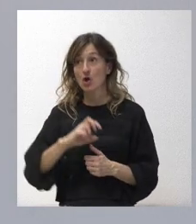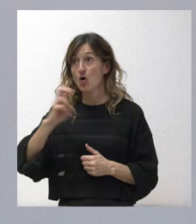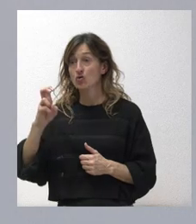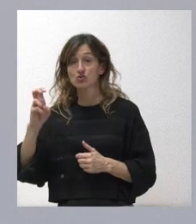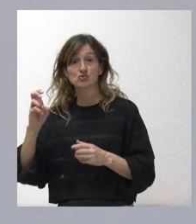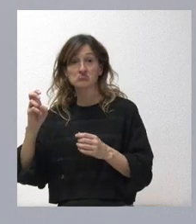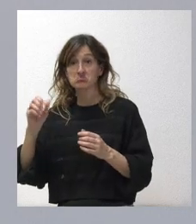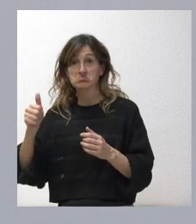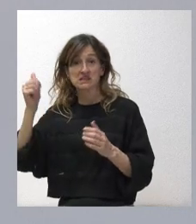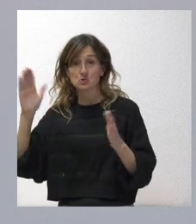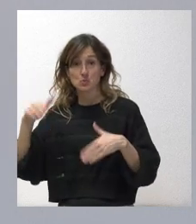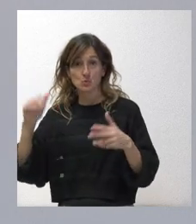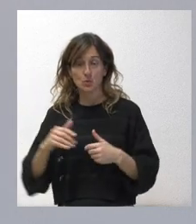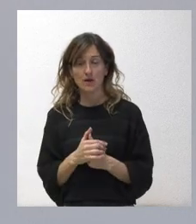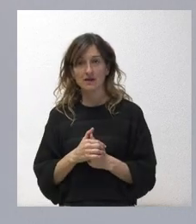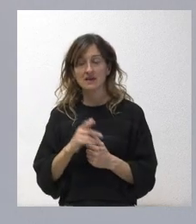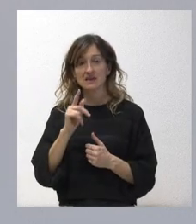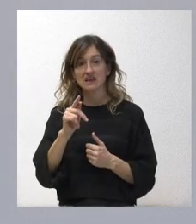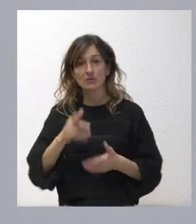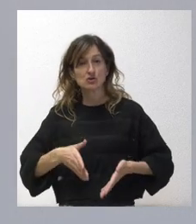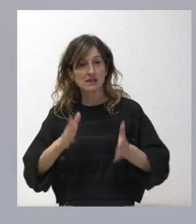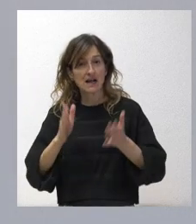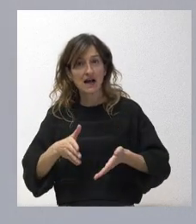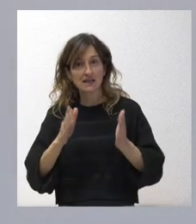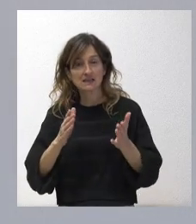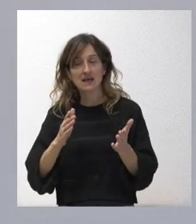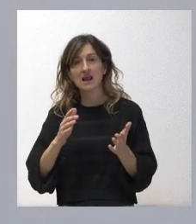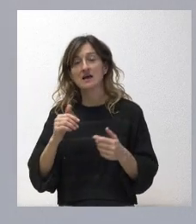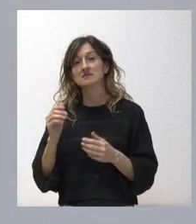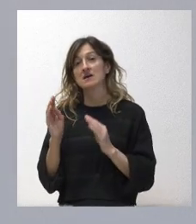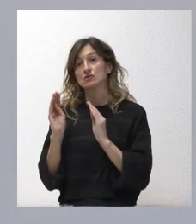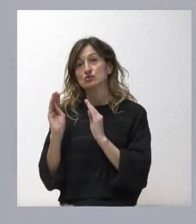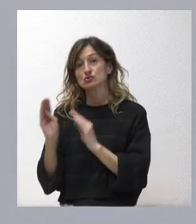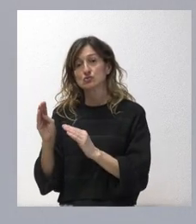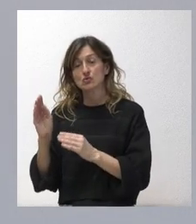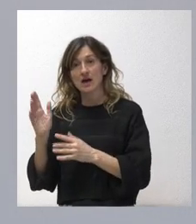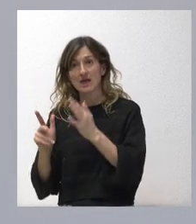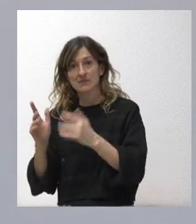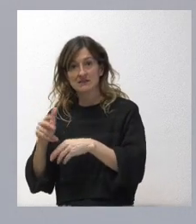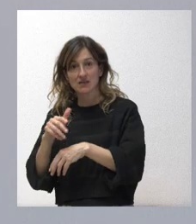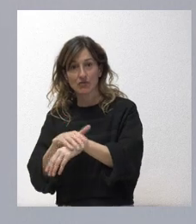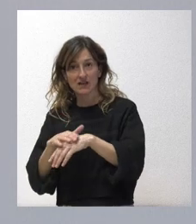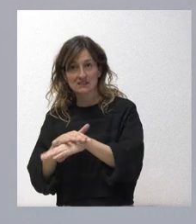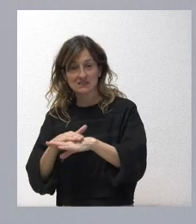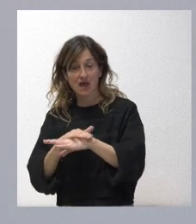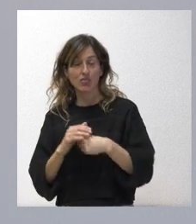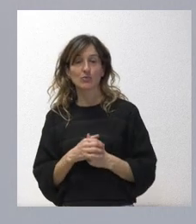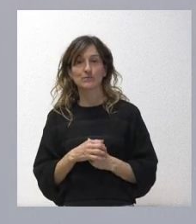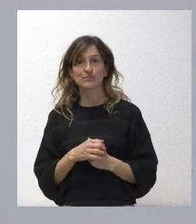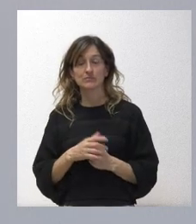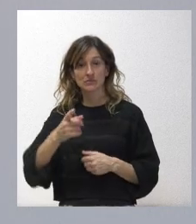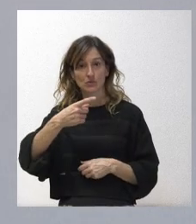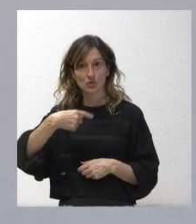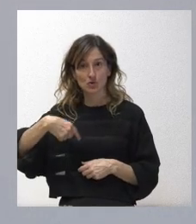nosotros y tenemos muchos más kilómetros de carretera que los que corresponden a la Administración del Estado y lo natural es lógico es que nosotros